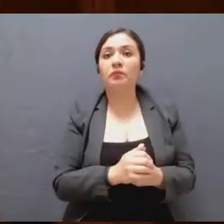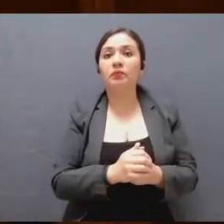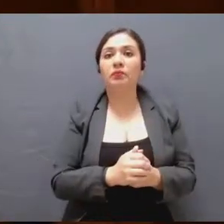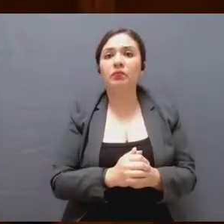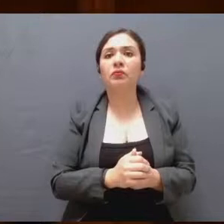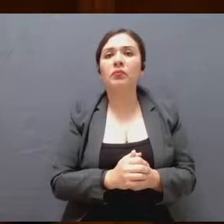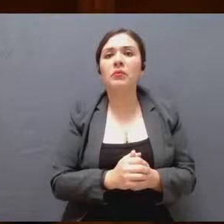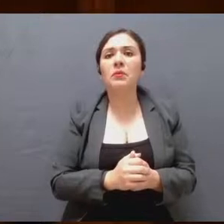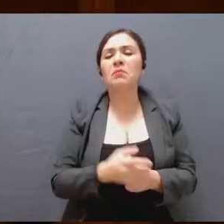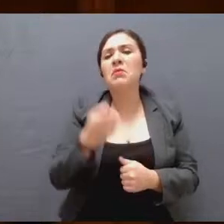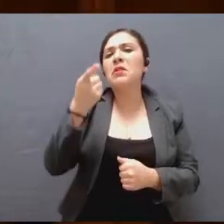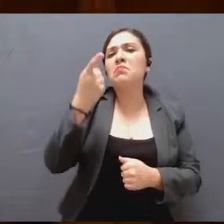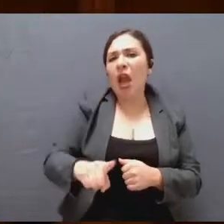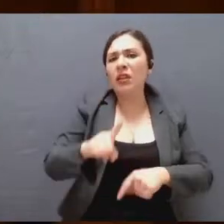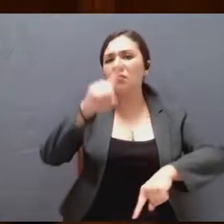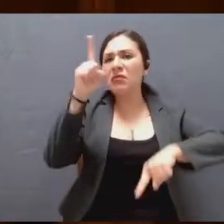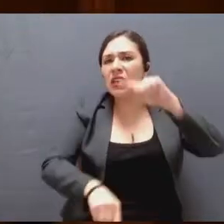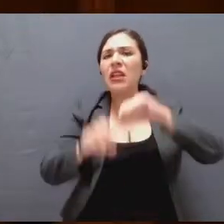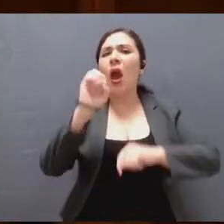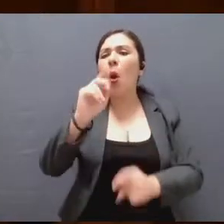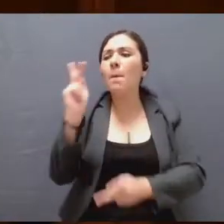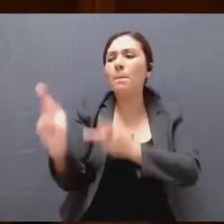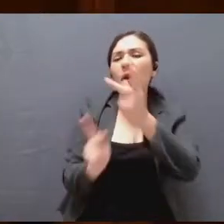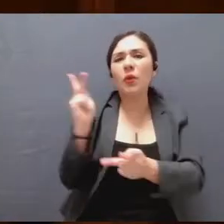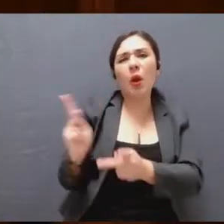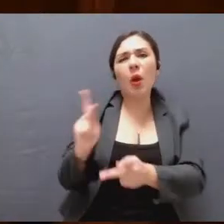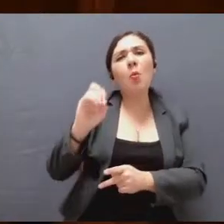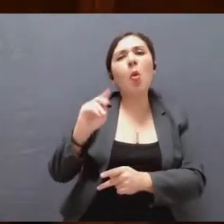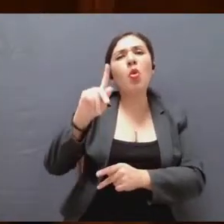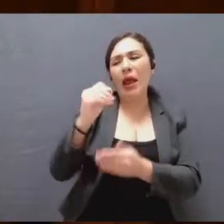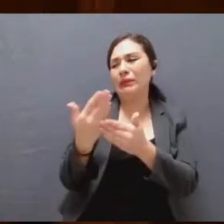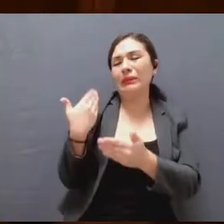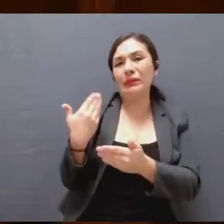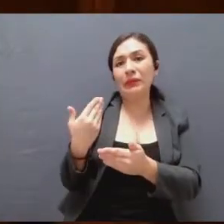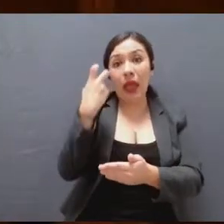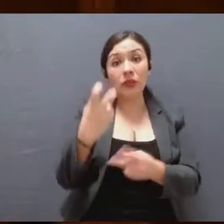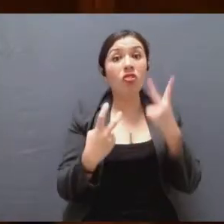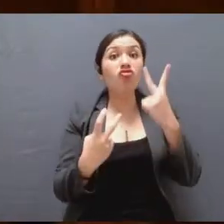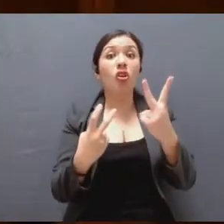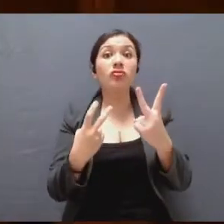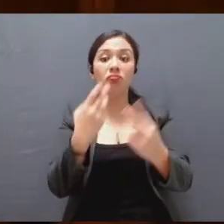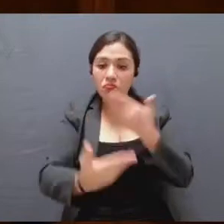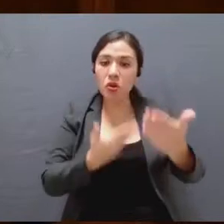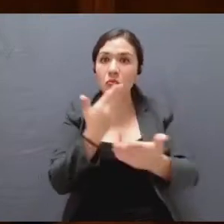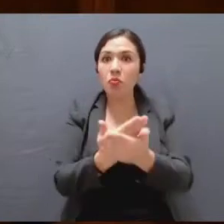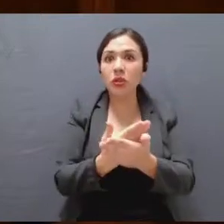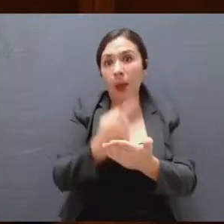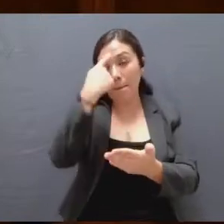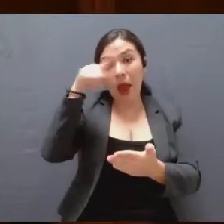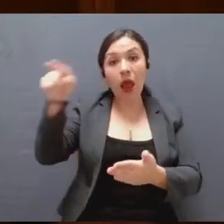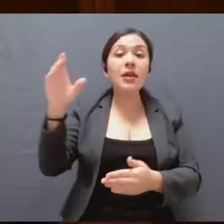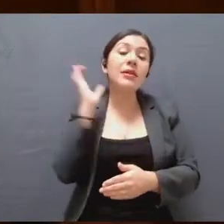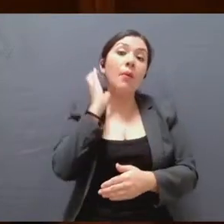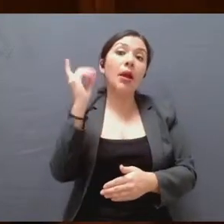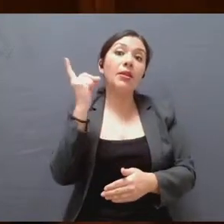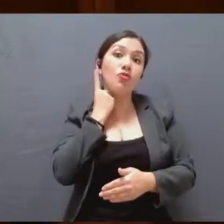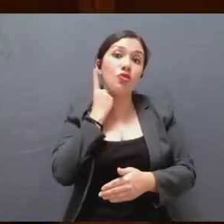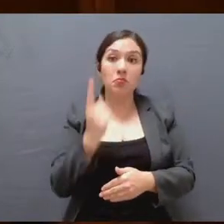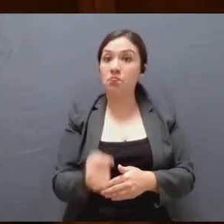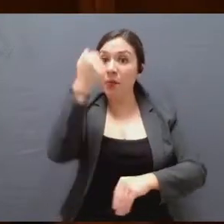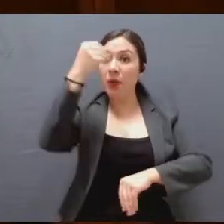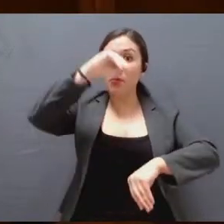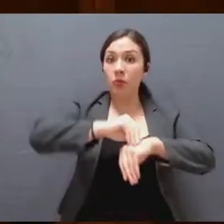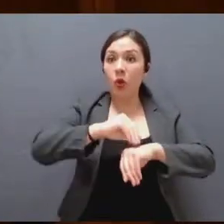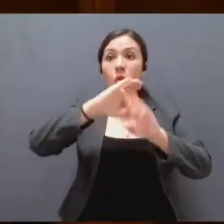mandato y la consulta popular fueron las dos primeras figuras en ser propuestas en una iniciativa de la Cámara de Diputados del